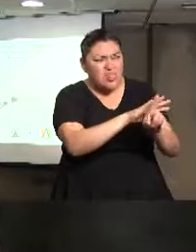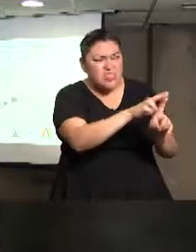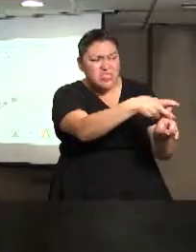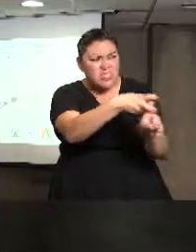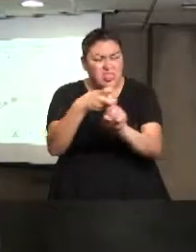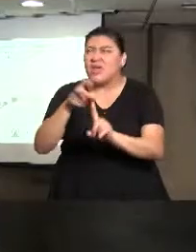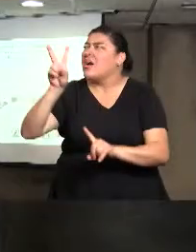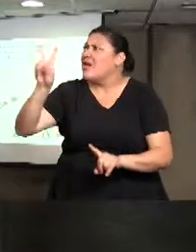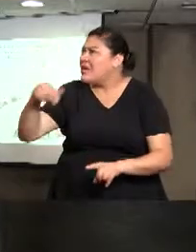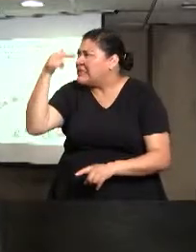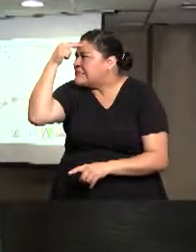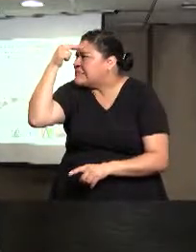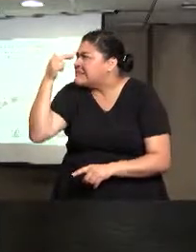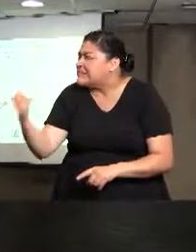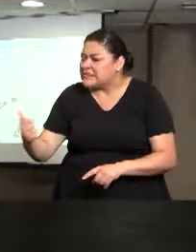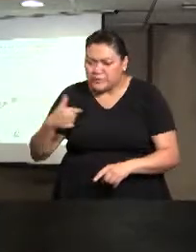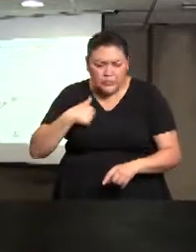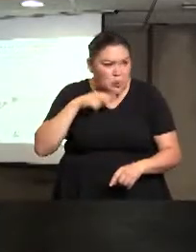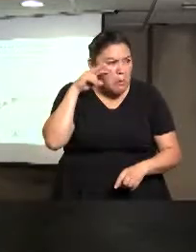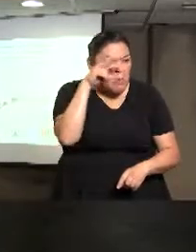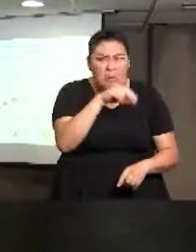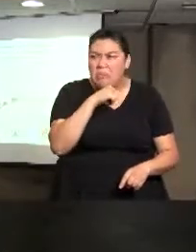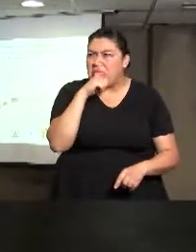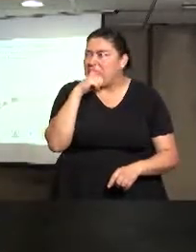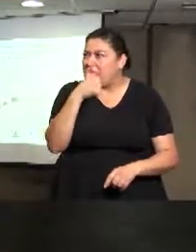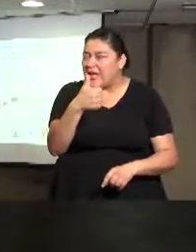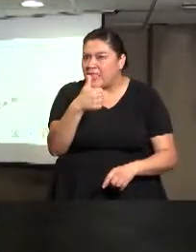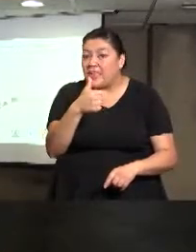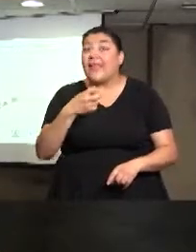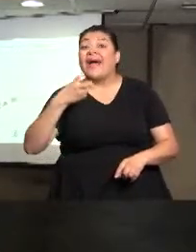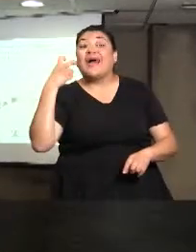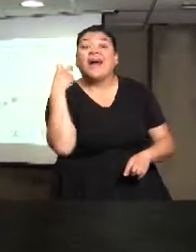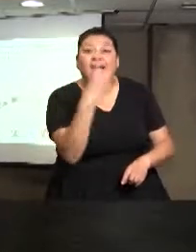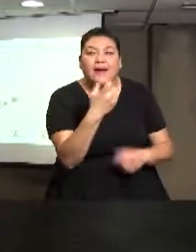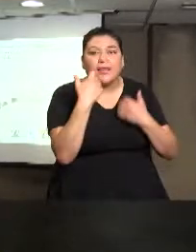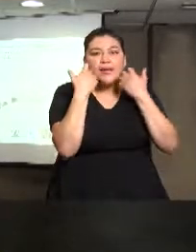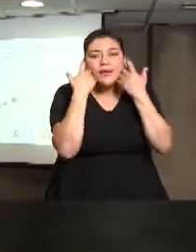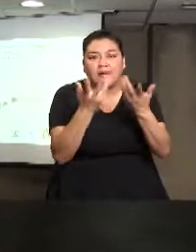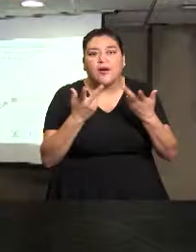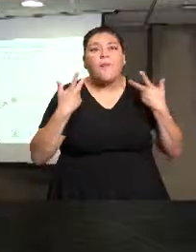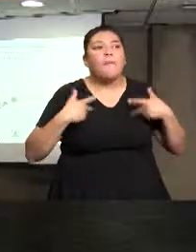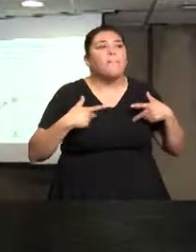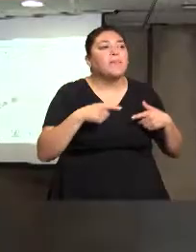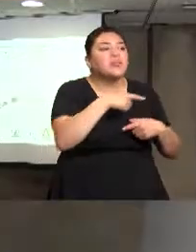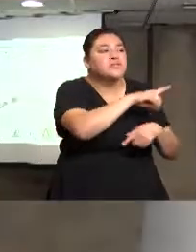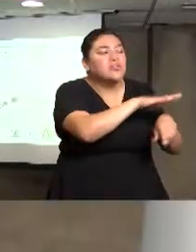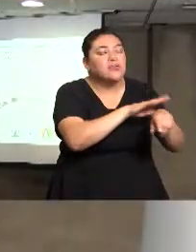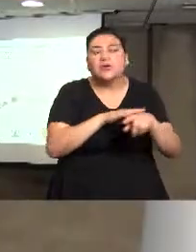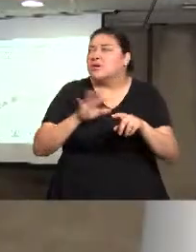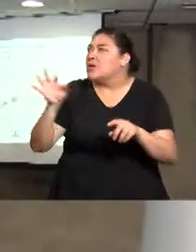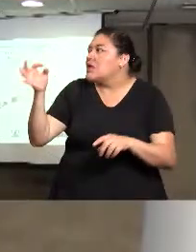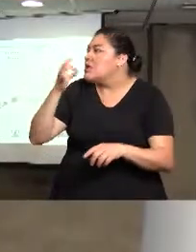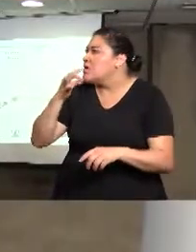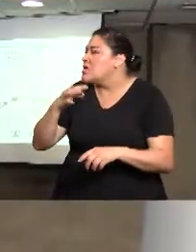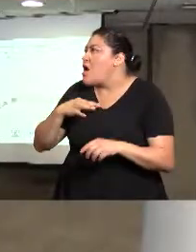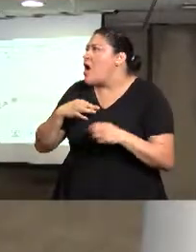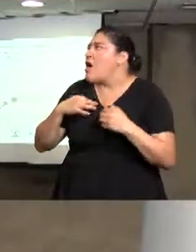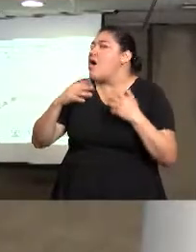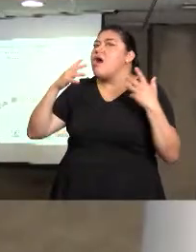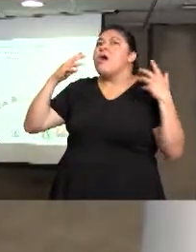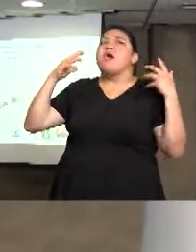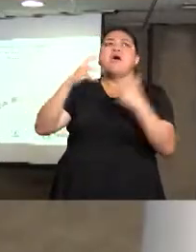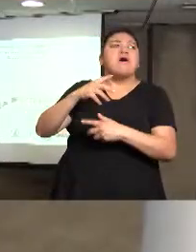empiezan a nacer muchas cosas. Pues eso es lo que nosotros queremos, cuando la gente se entera lo que es la trata, lo que